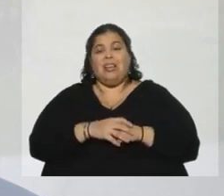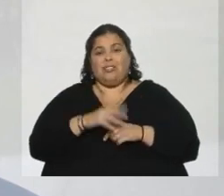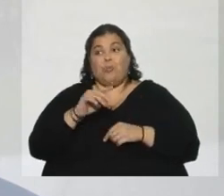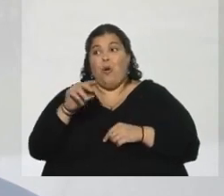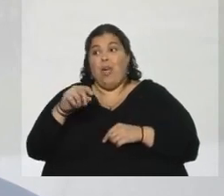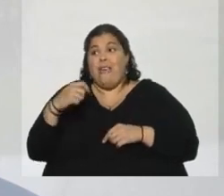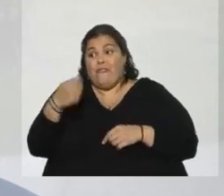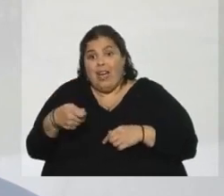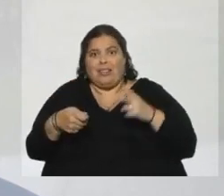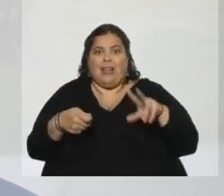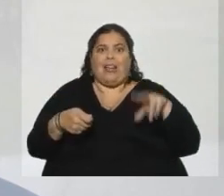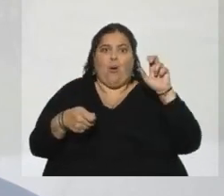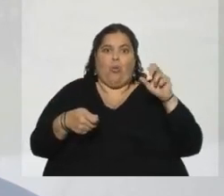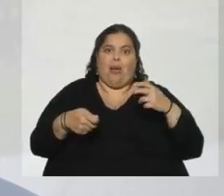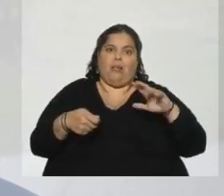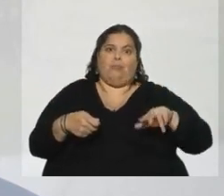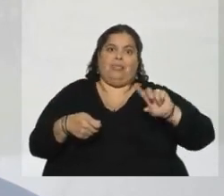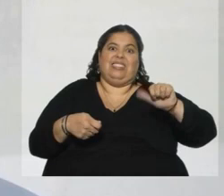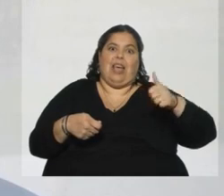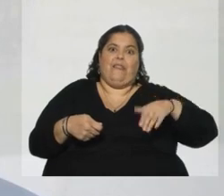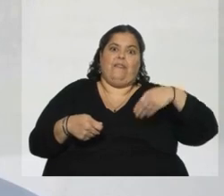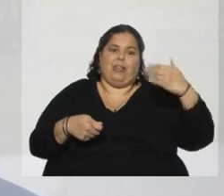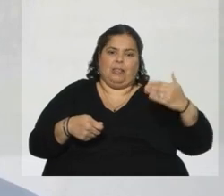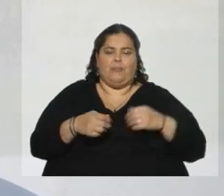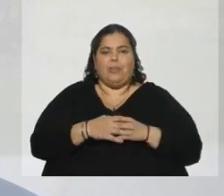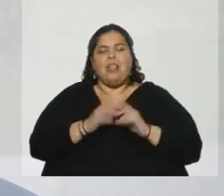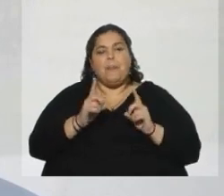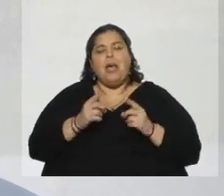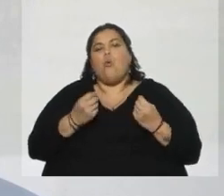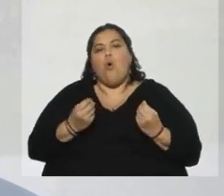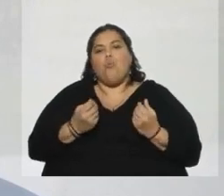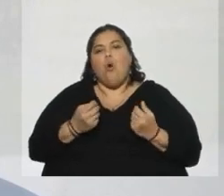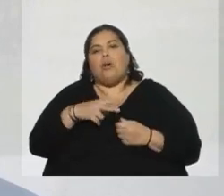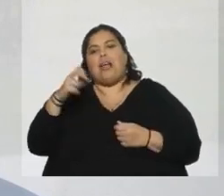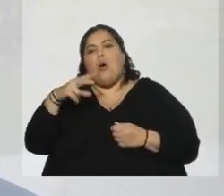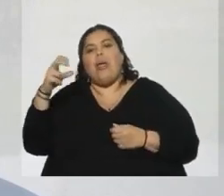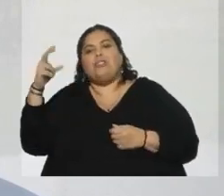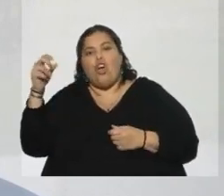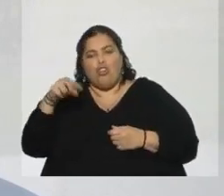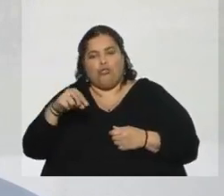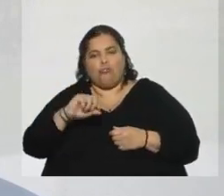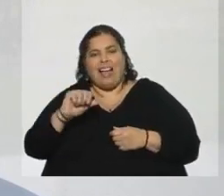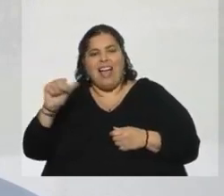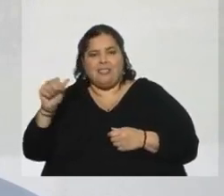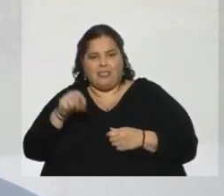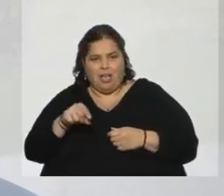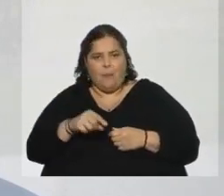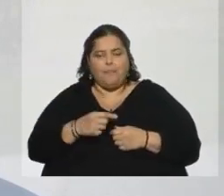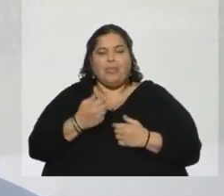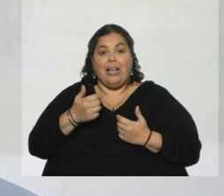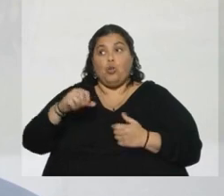constatándolo con un estudio, de cuál es el derrame en la economía de esas empresas, que es mucho mayor que la exoneración fiscal que se les está dando,